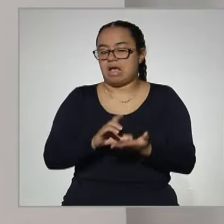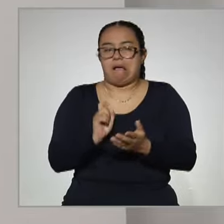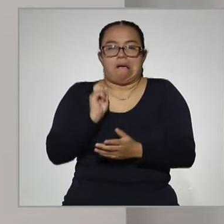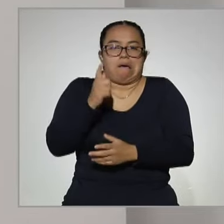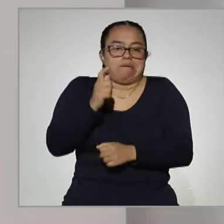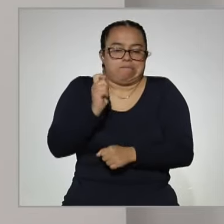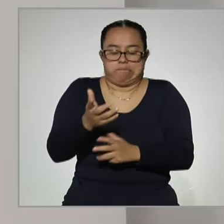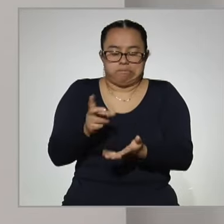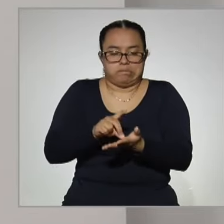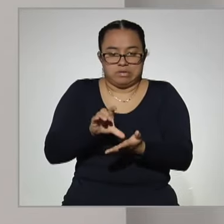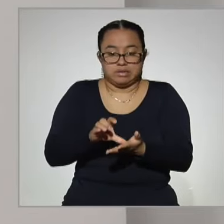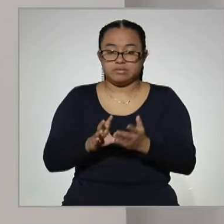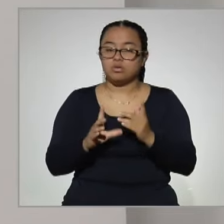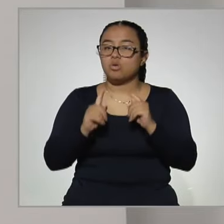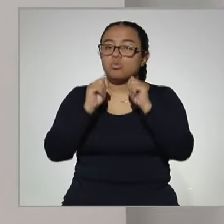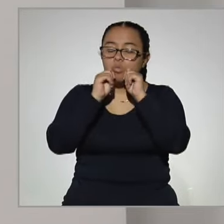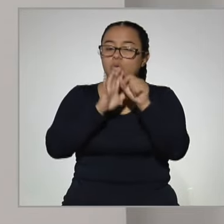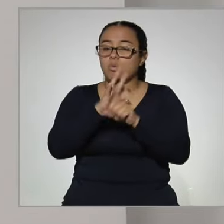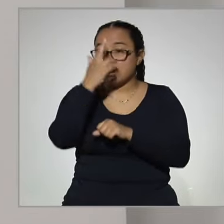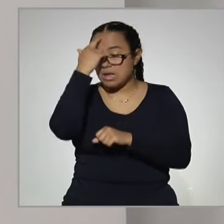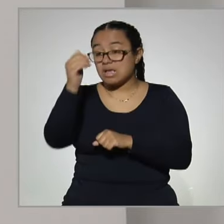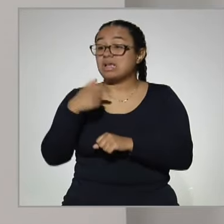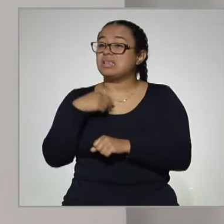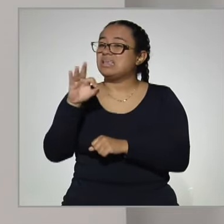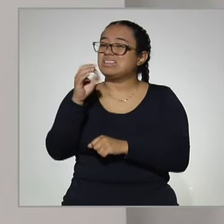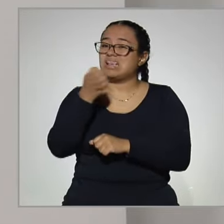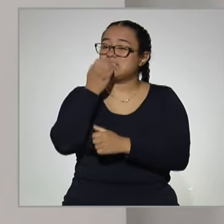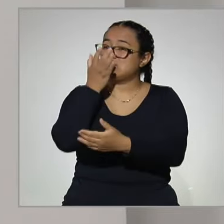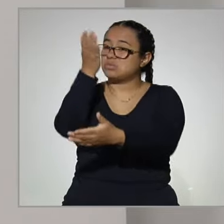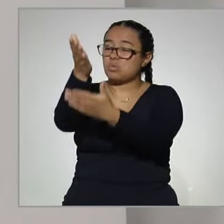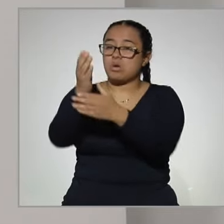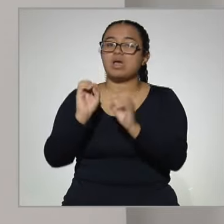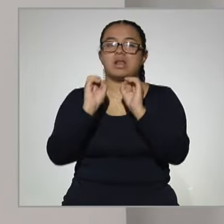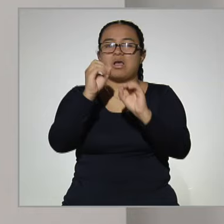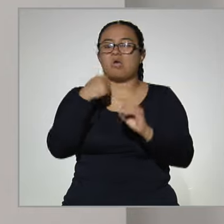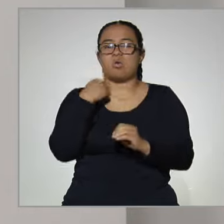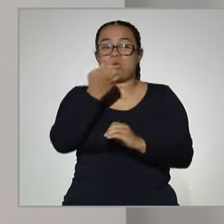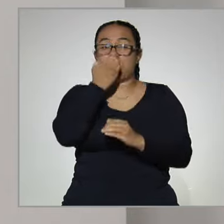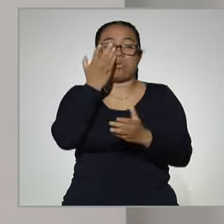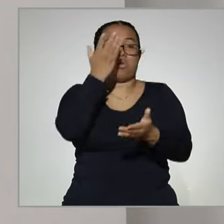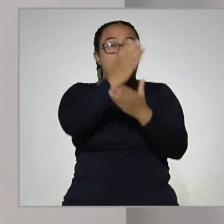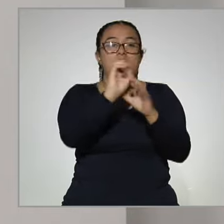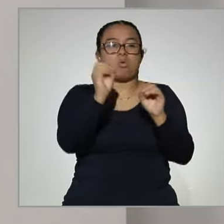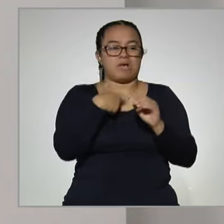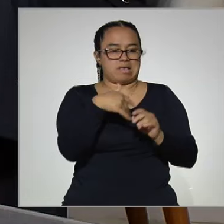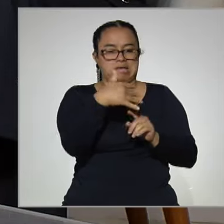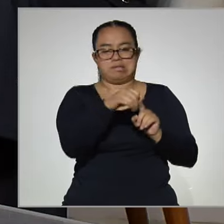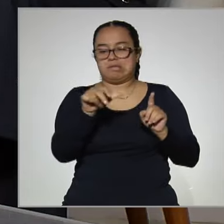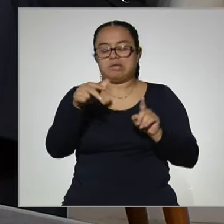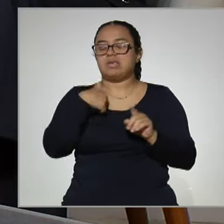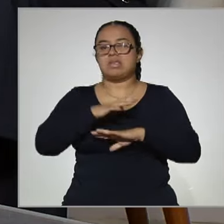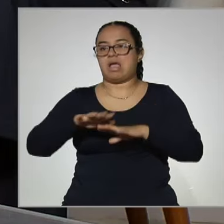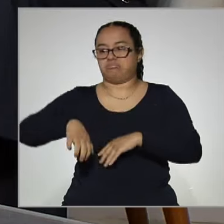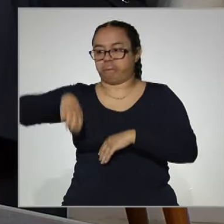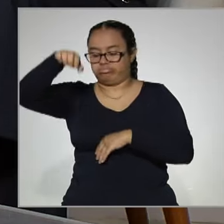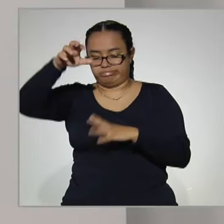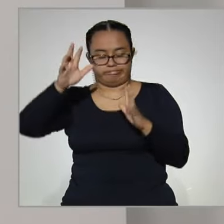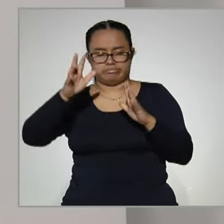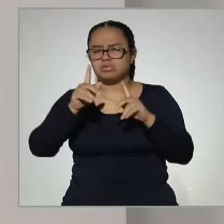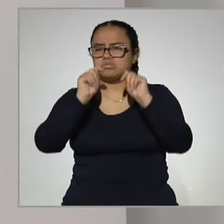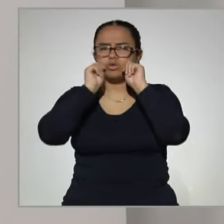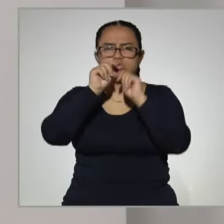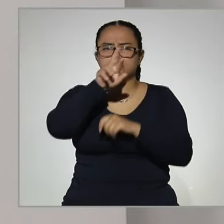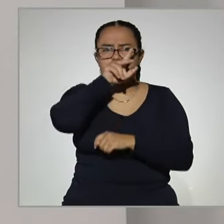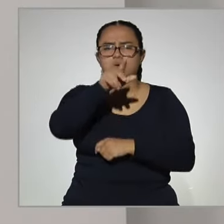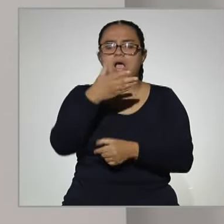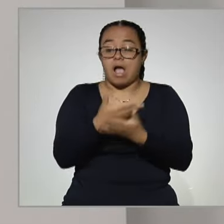puede ser que por cualquier motivo no puedan ir a un plantel o no hayan ido a un plantel presencial cuando les tocaba, cuando eran jóvenes. Ahora pueden hacerlo.